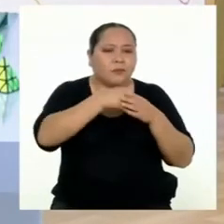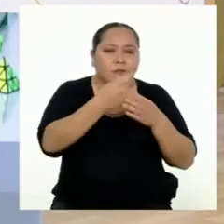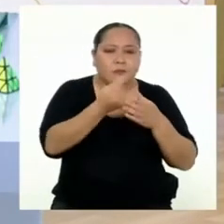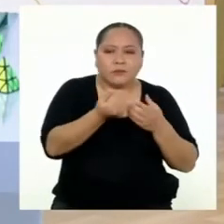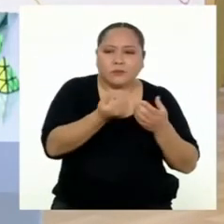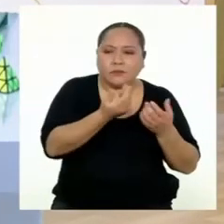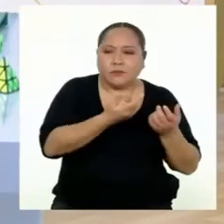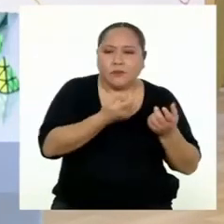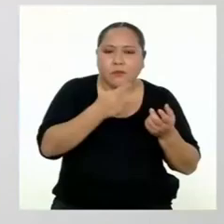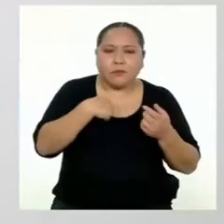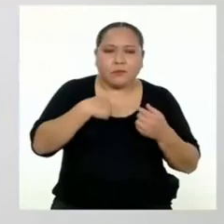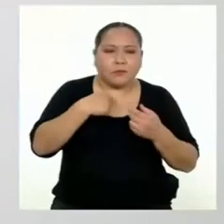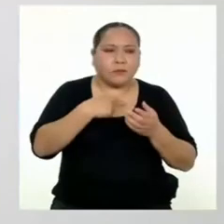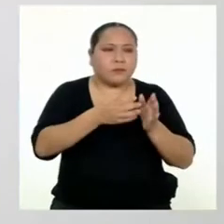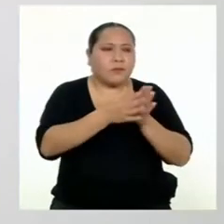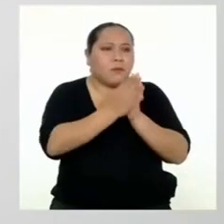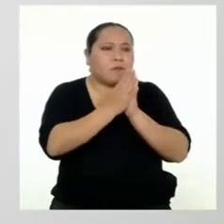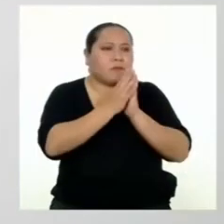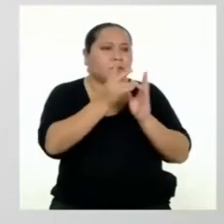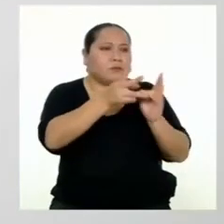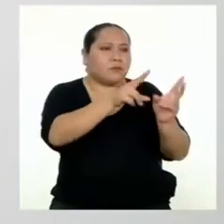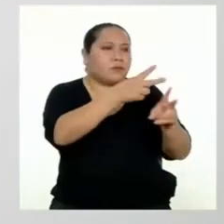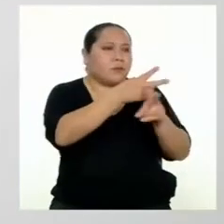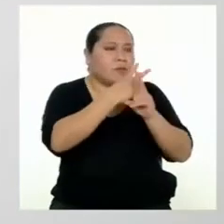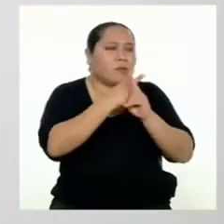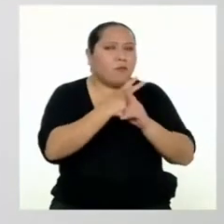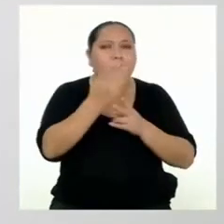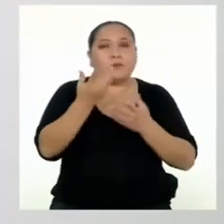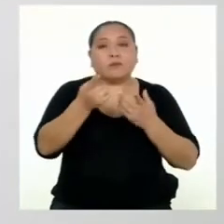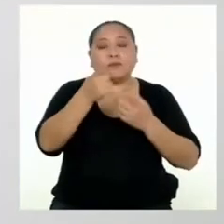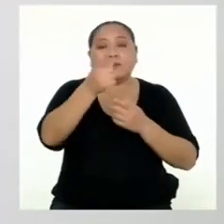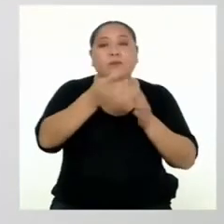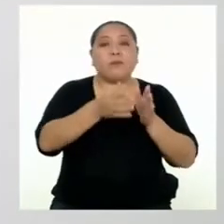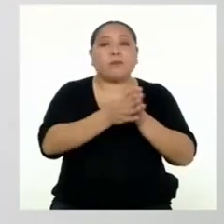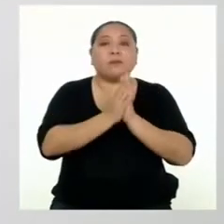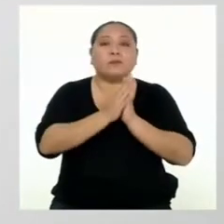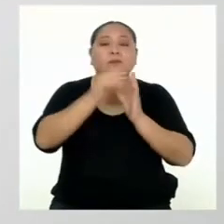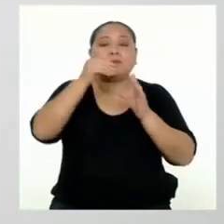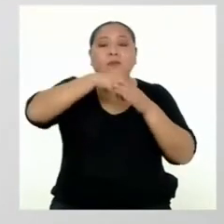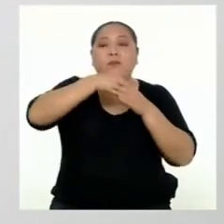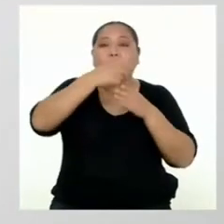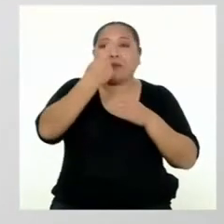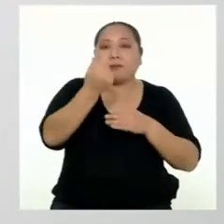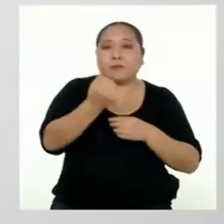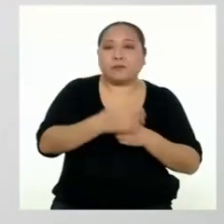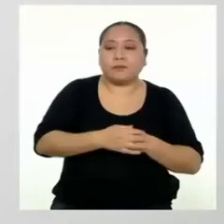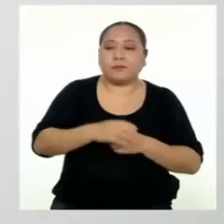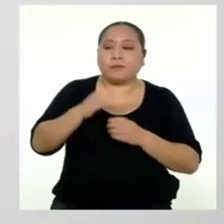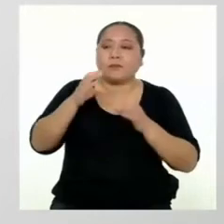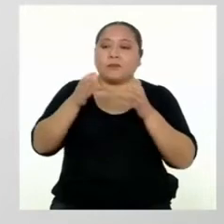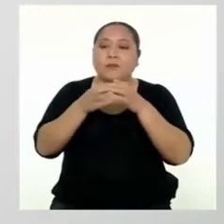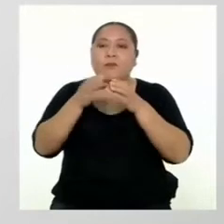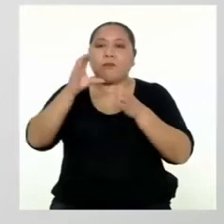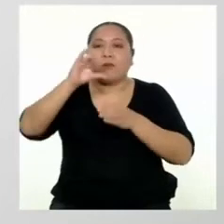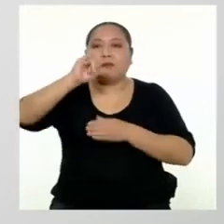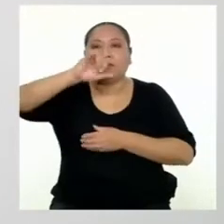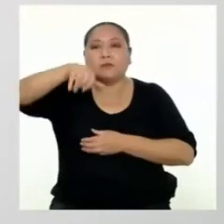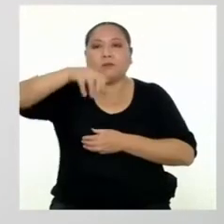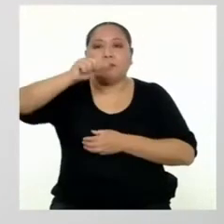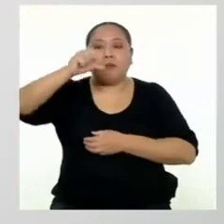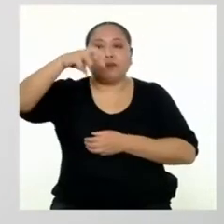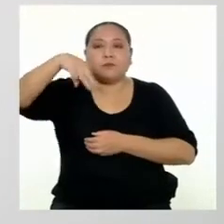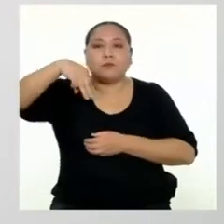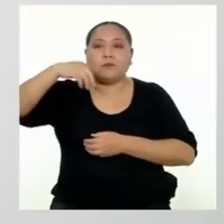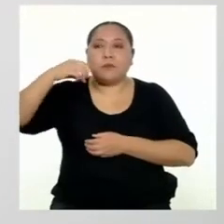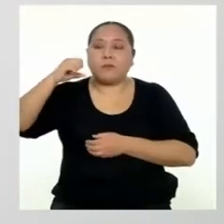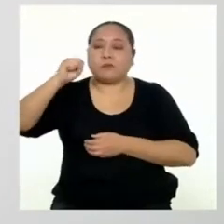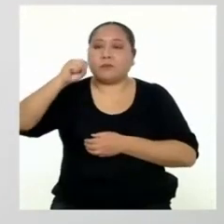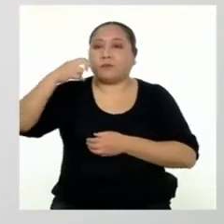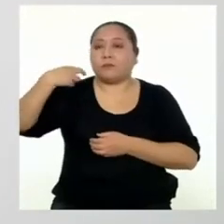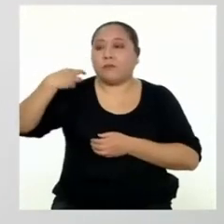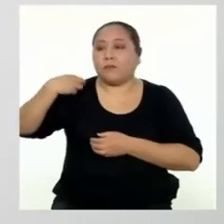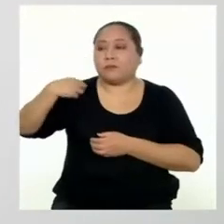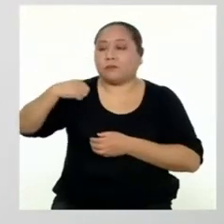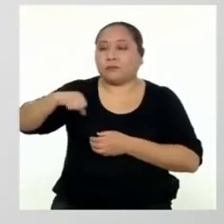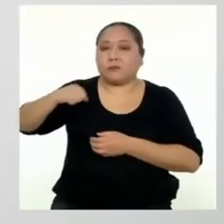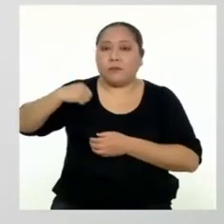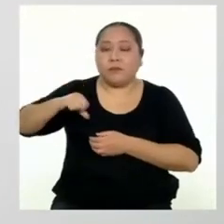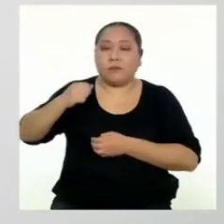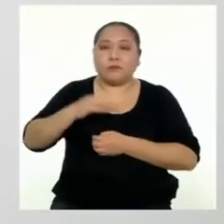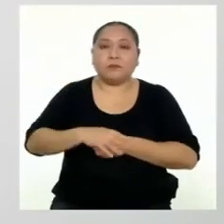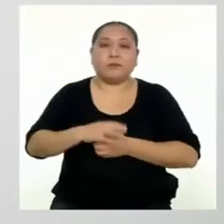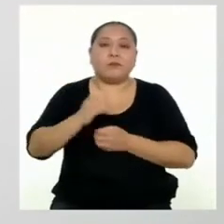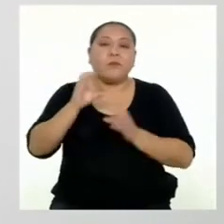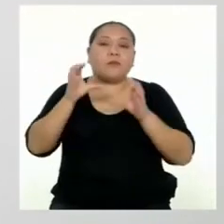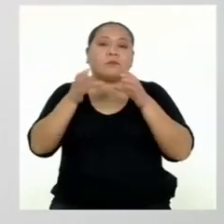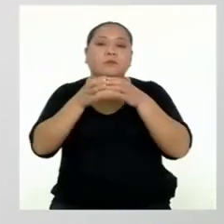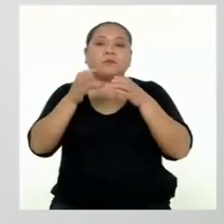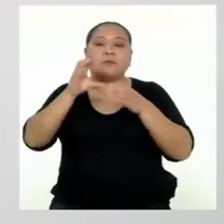donde puedo solicitar préstamos? Puedes solicitar préstamos en bancos, cajas municipales o en cooperativas de ahorro